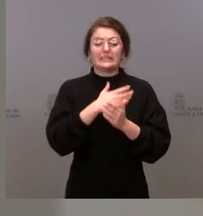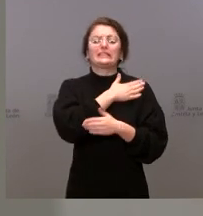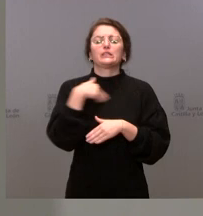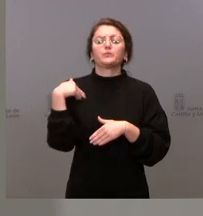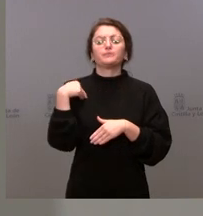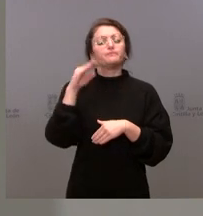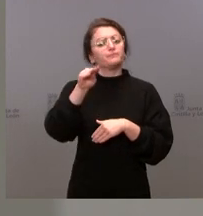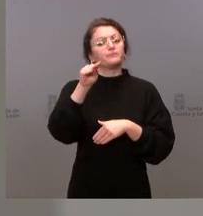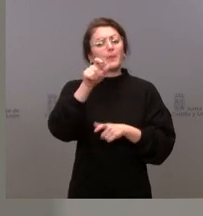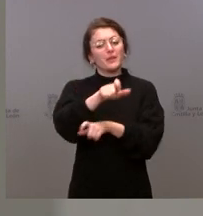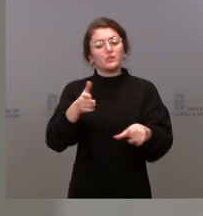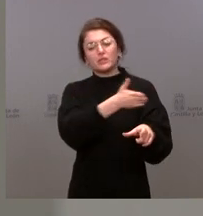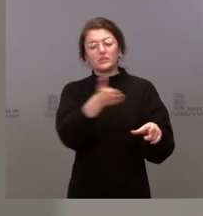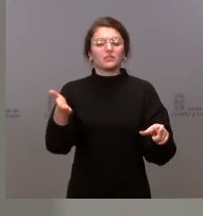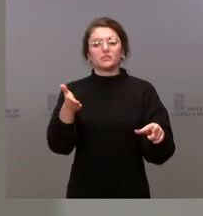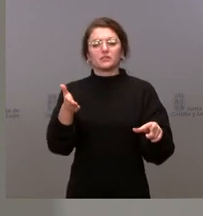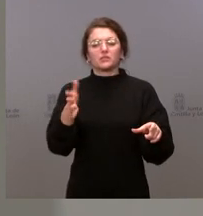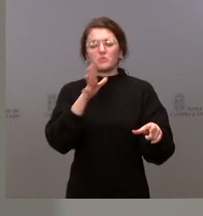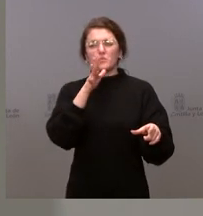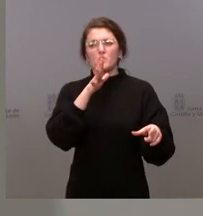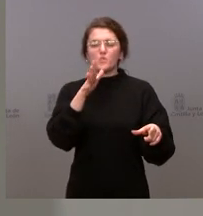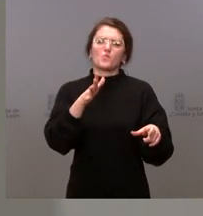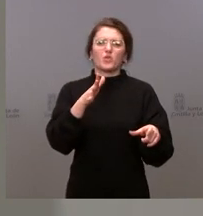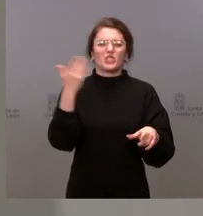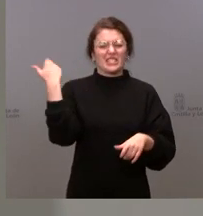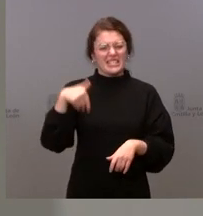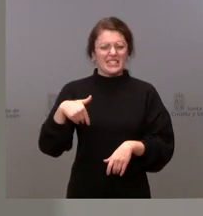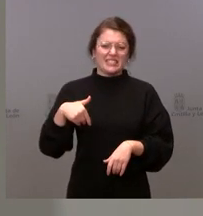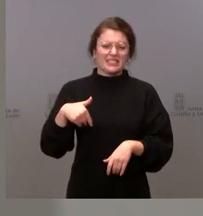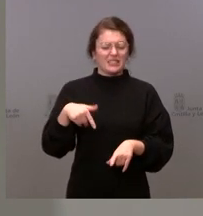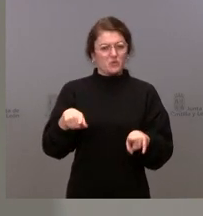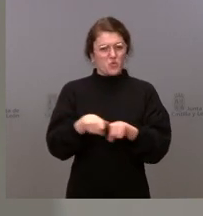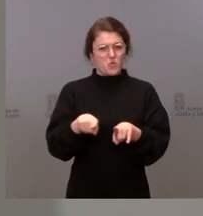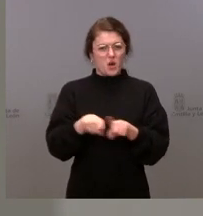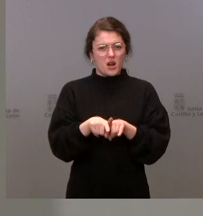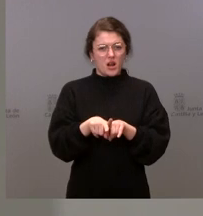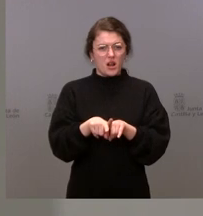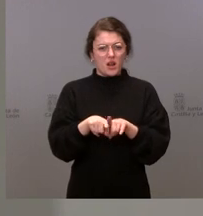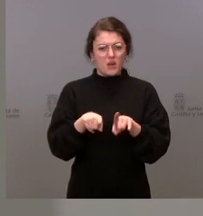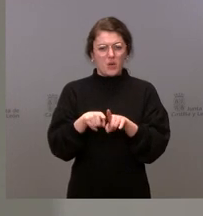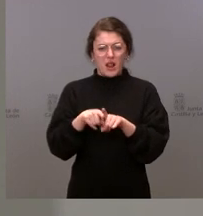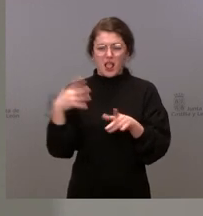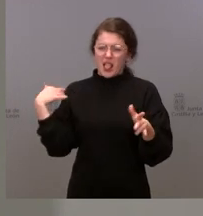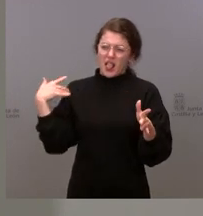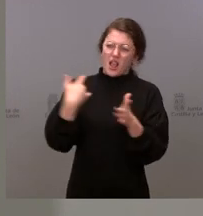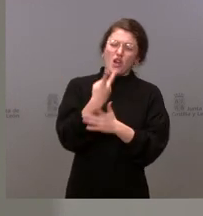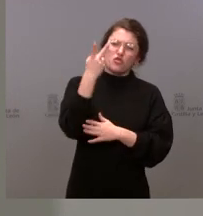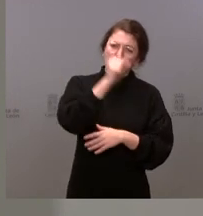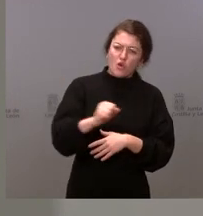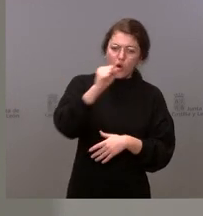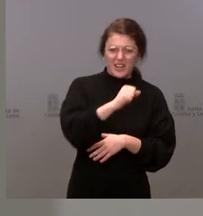sobre unas personas que llevan sometidas a una extrema tensión durante ya casi dos años, con unas condiciones de